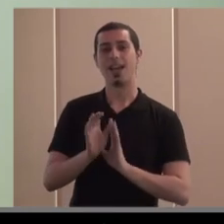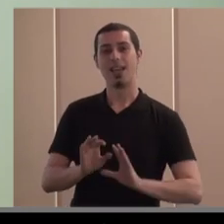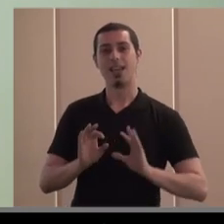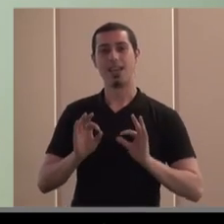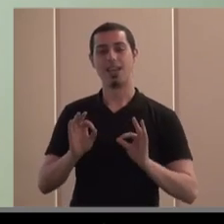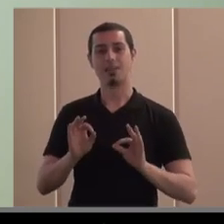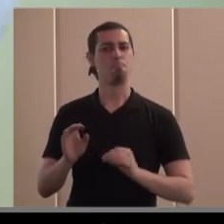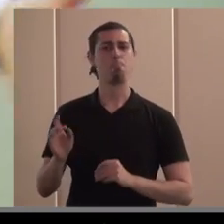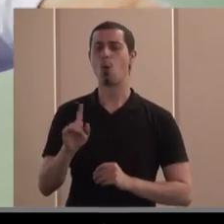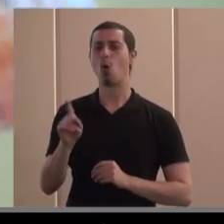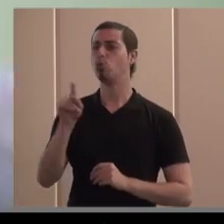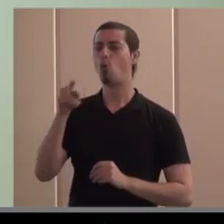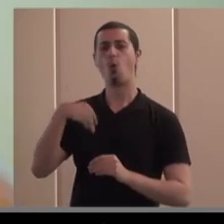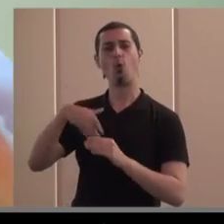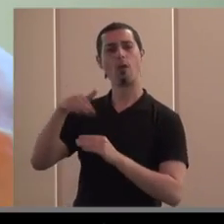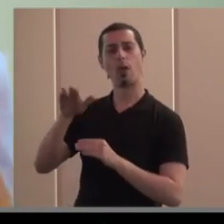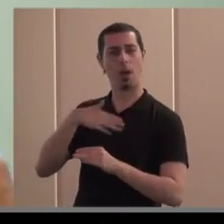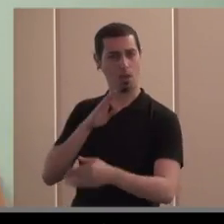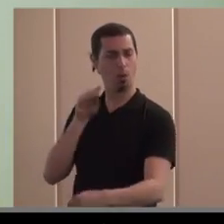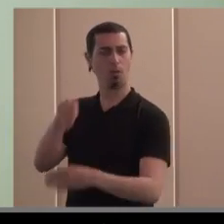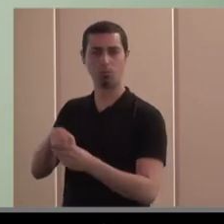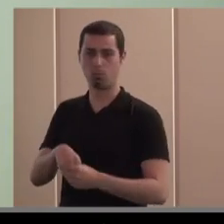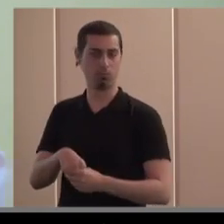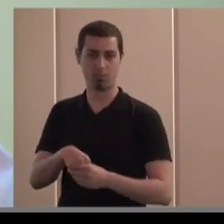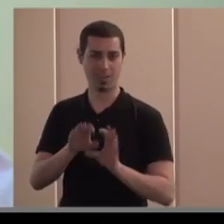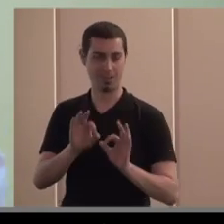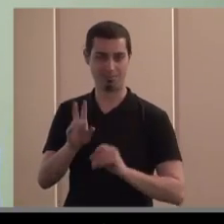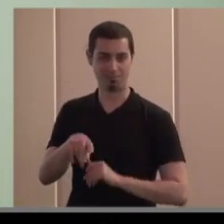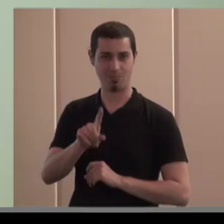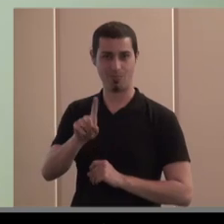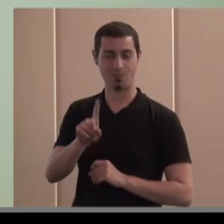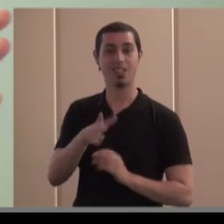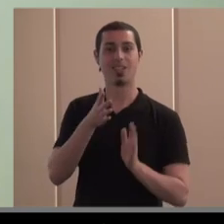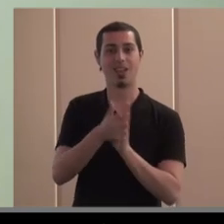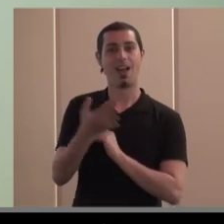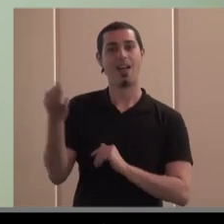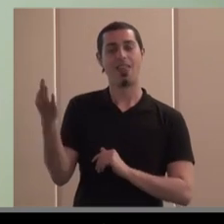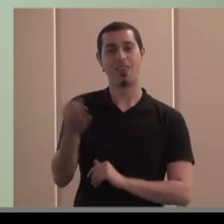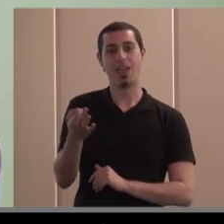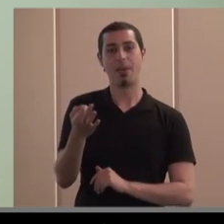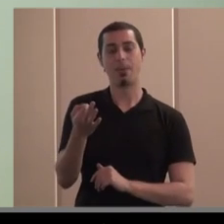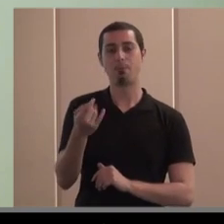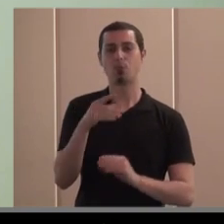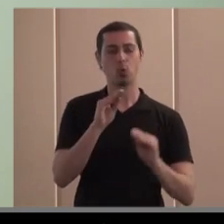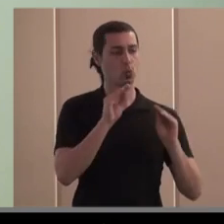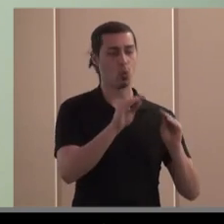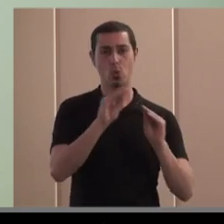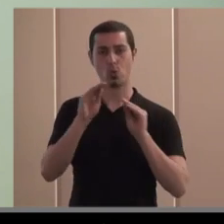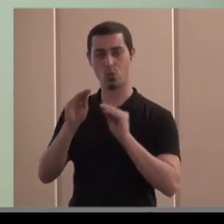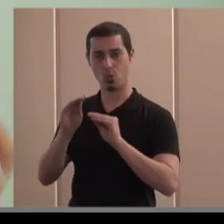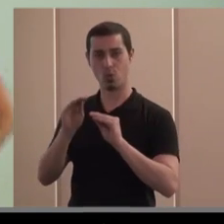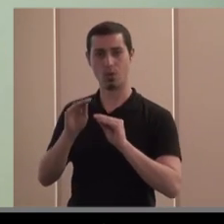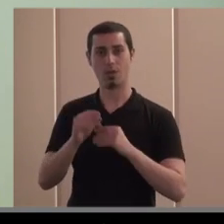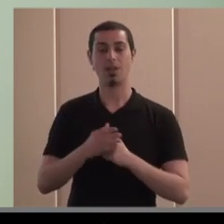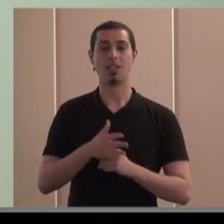de decir no, no tú te quitas de ahí que me pongo yo en absoluto sino hay que centrar cada uno o sea lo que hay evitar